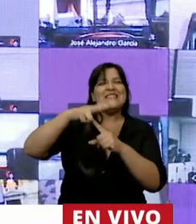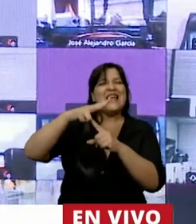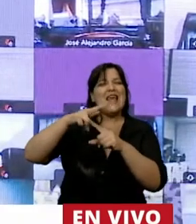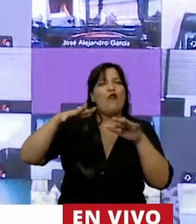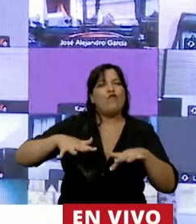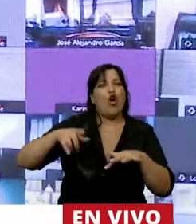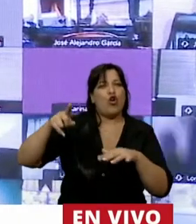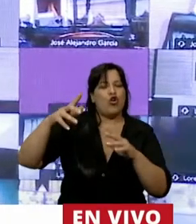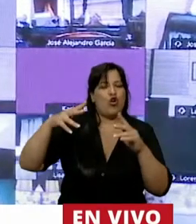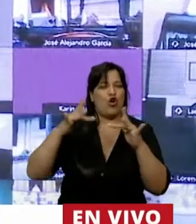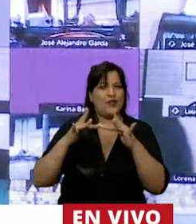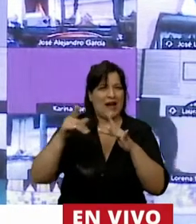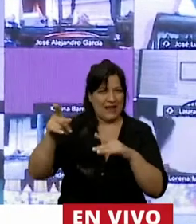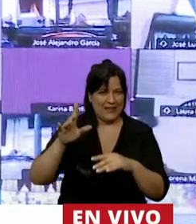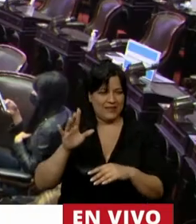de Internet?